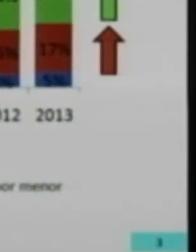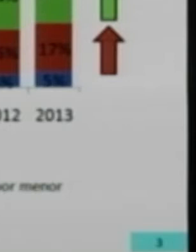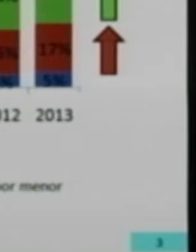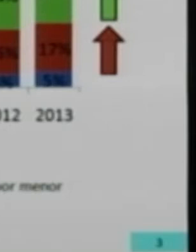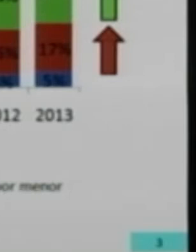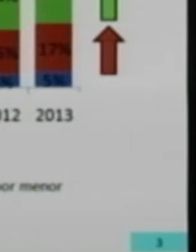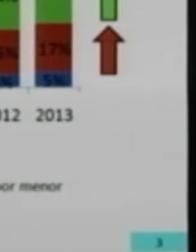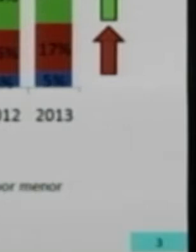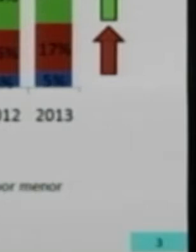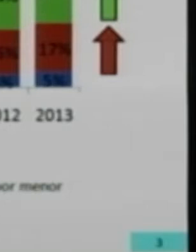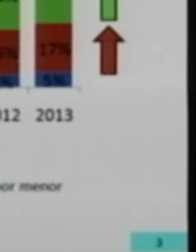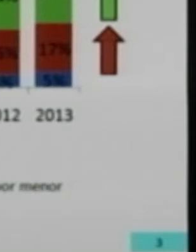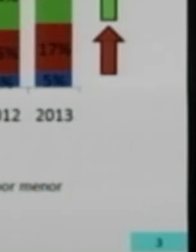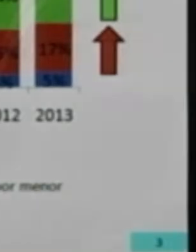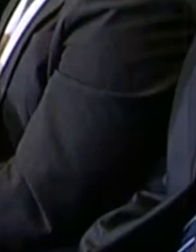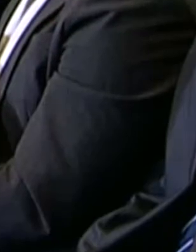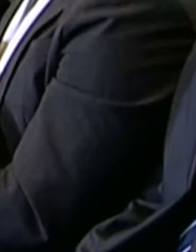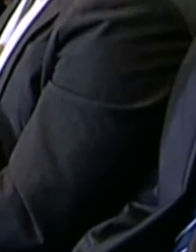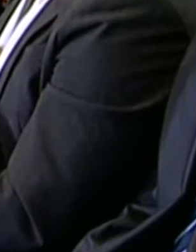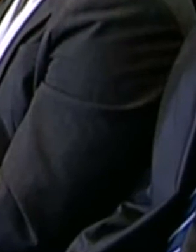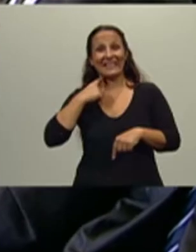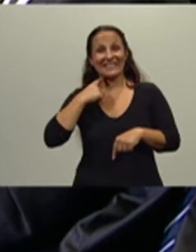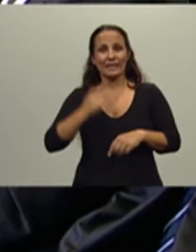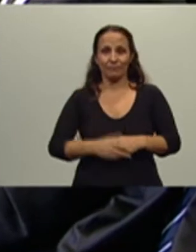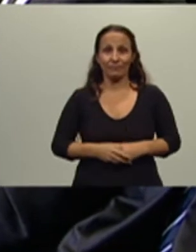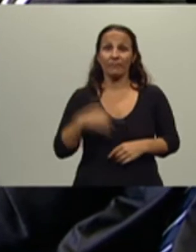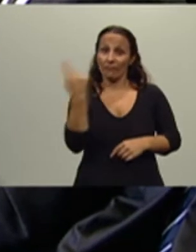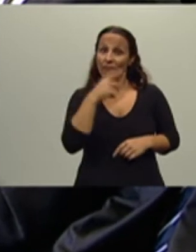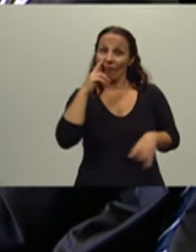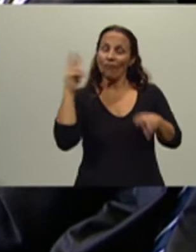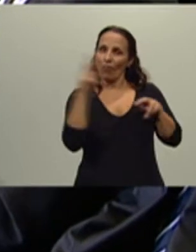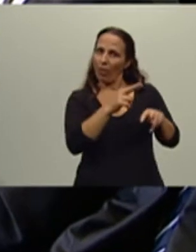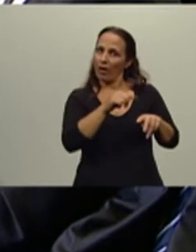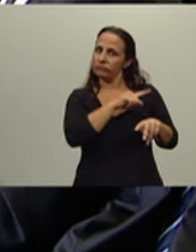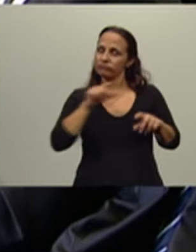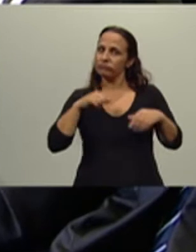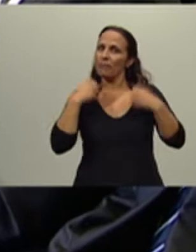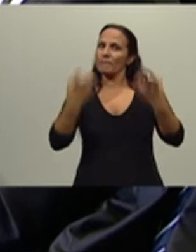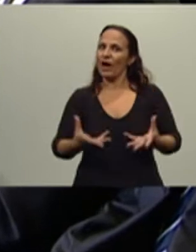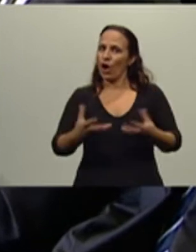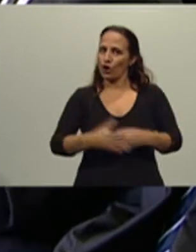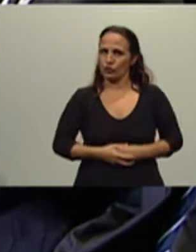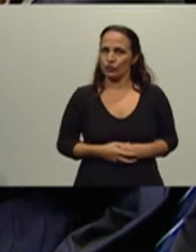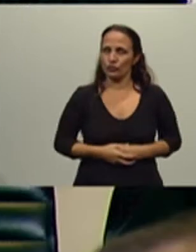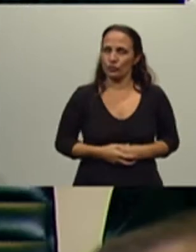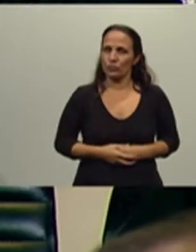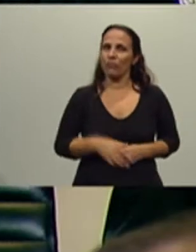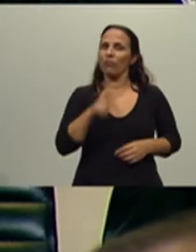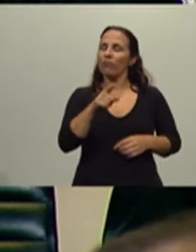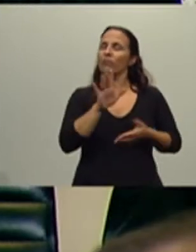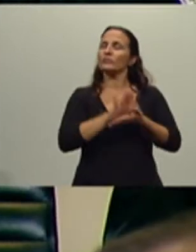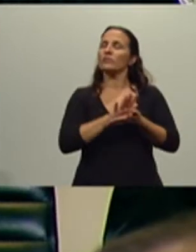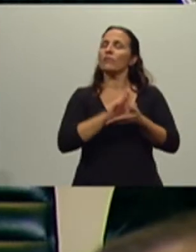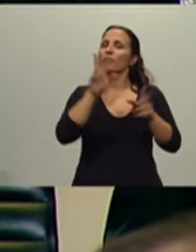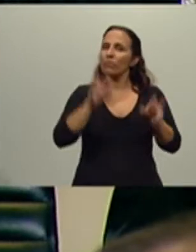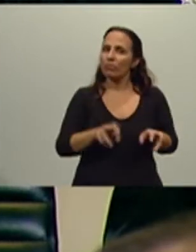17% en el año 2013. Como ven, hemos mejorado, pero notablemente, el perfil